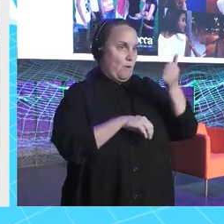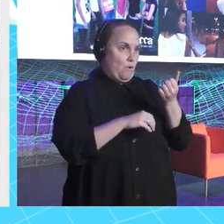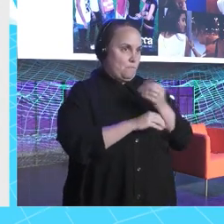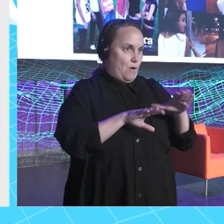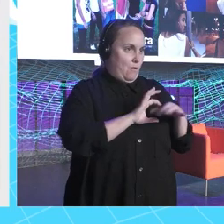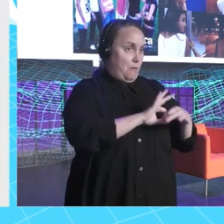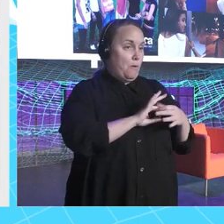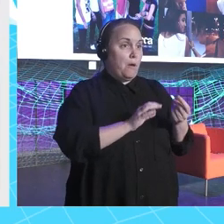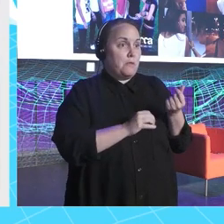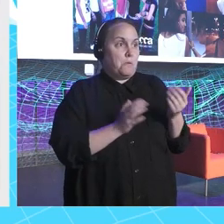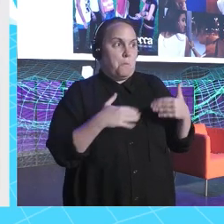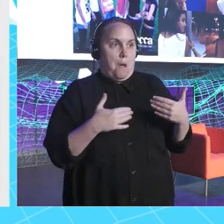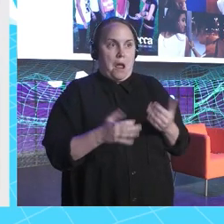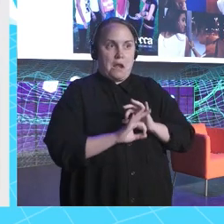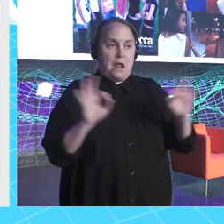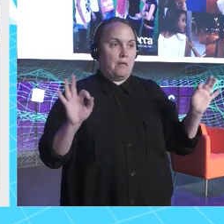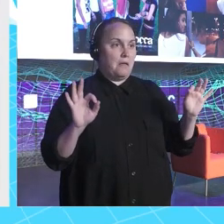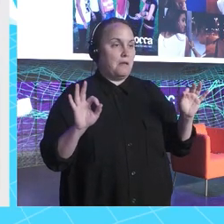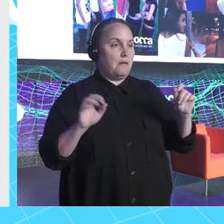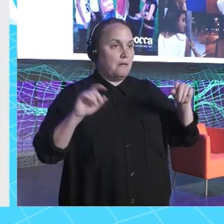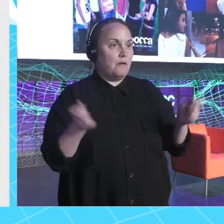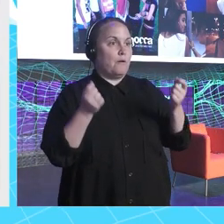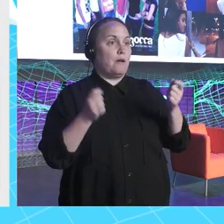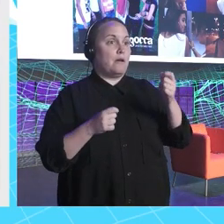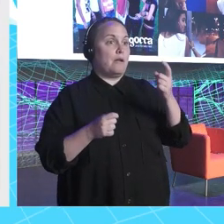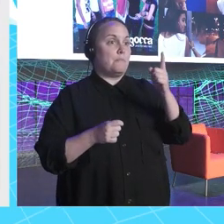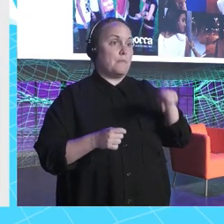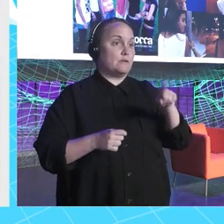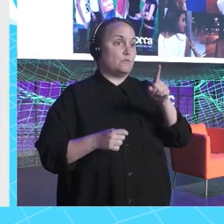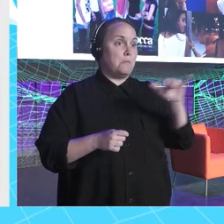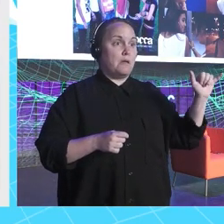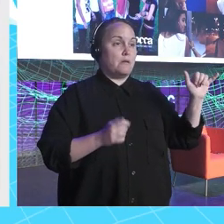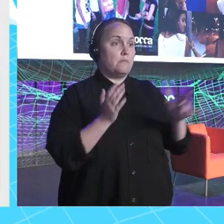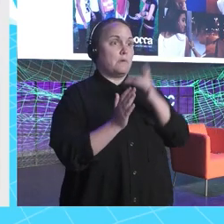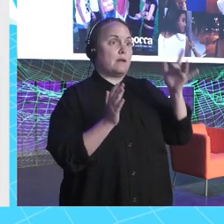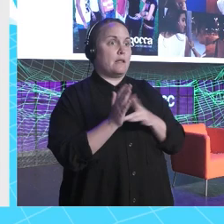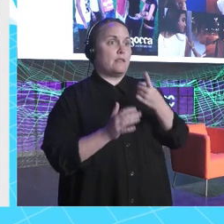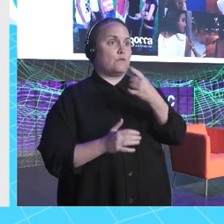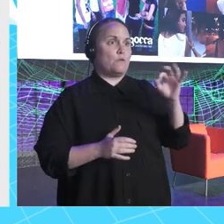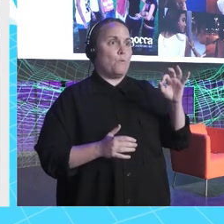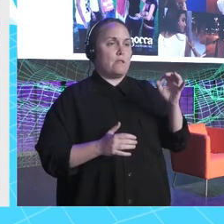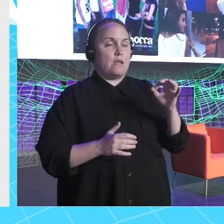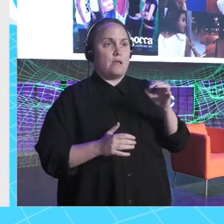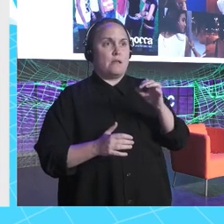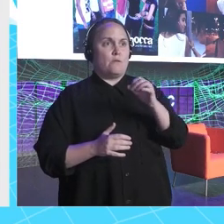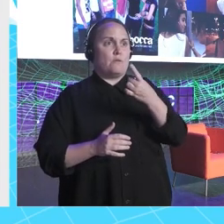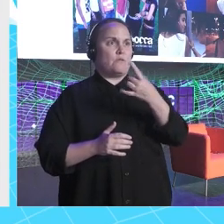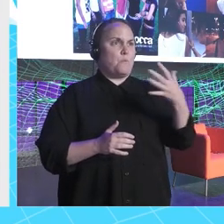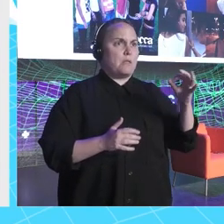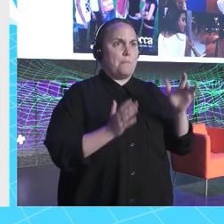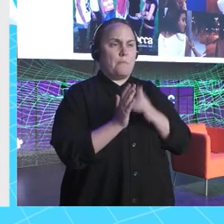sin nada. Lo sacábamos una vez al mes y tenía 150 páginas o así. Esta revista que la hacíamos nosotros,